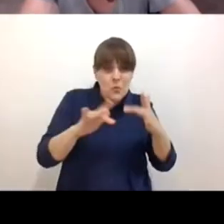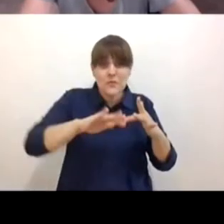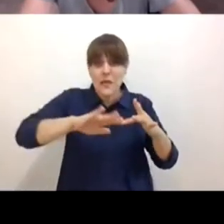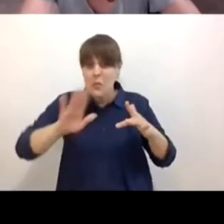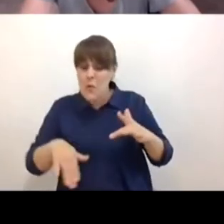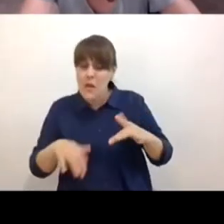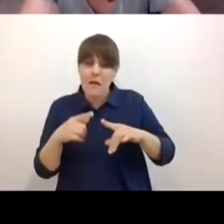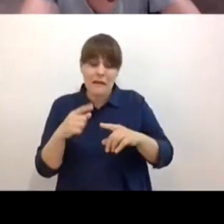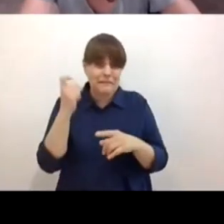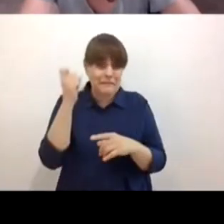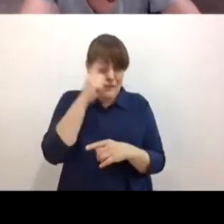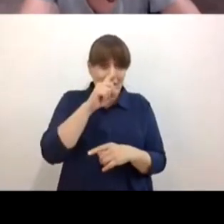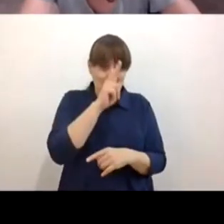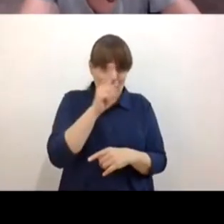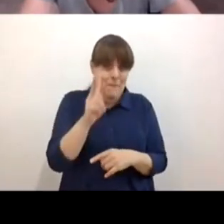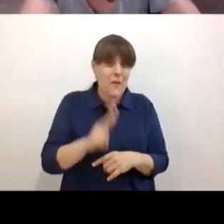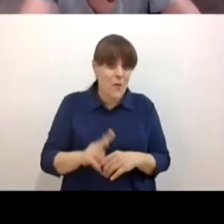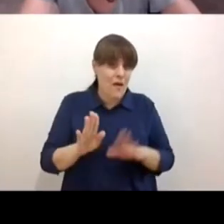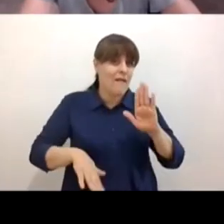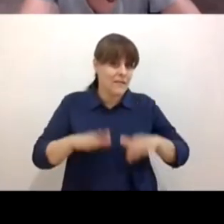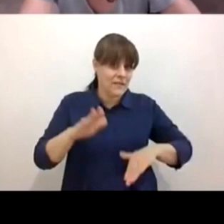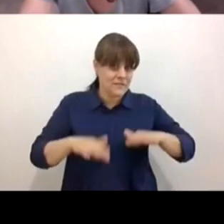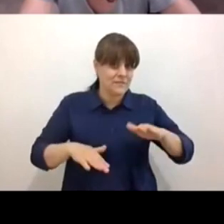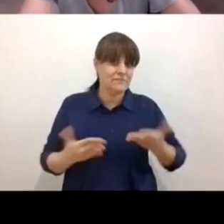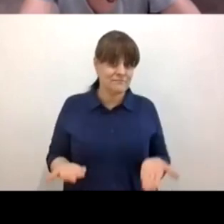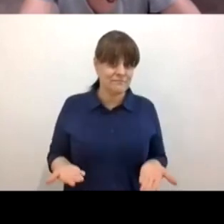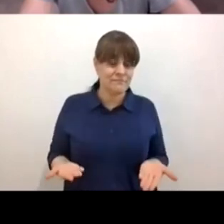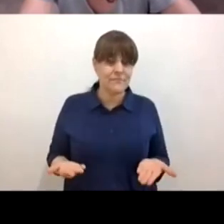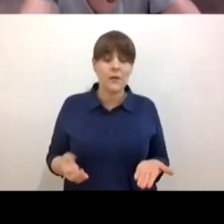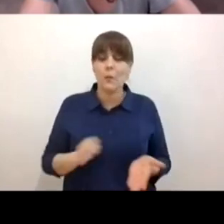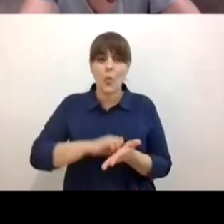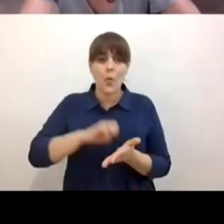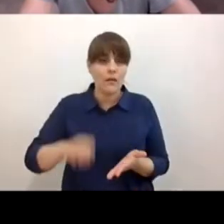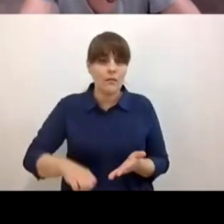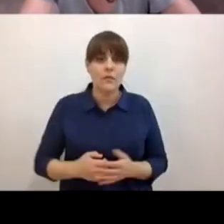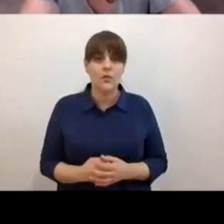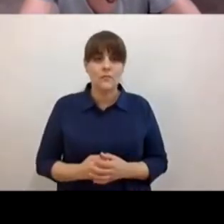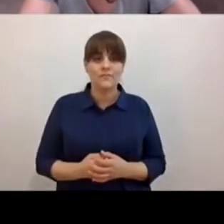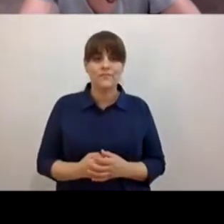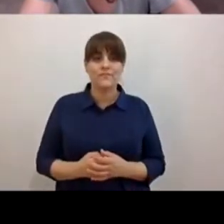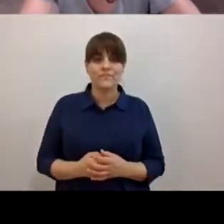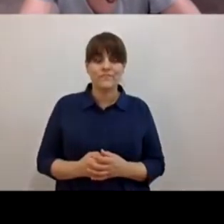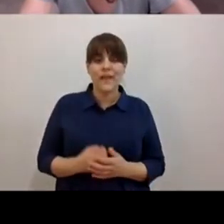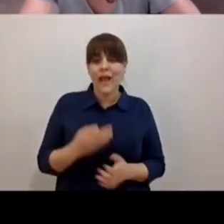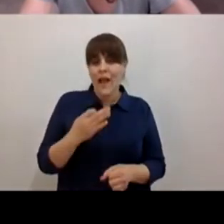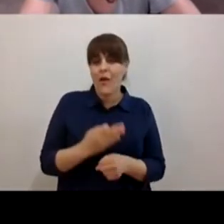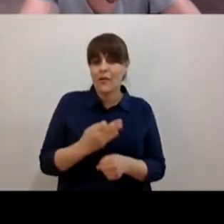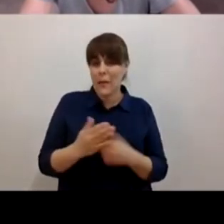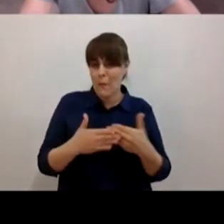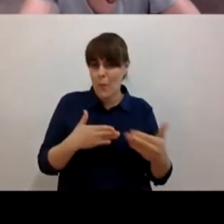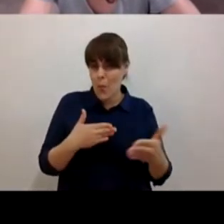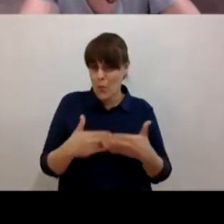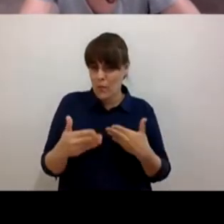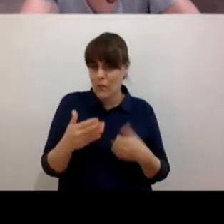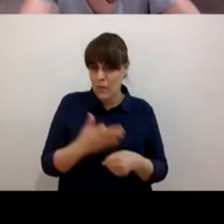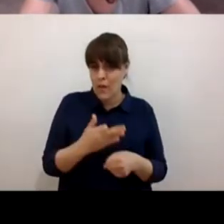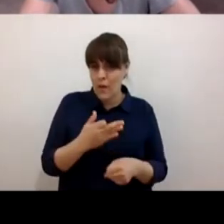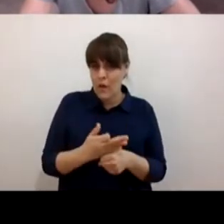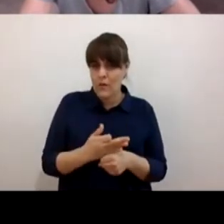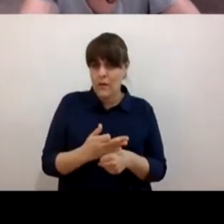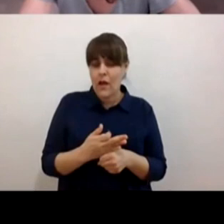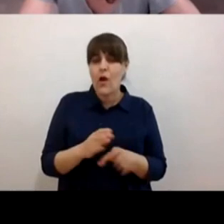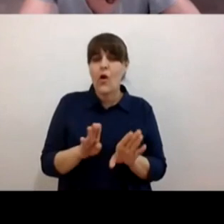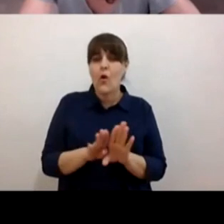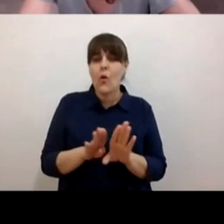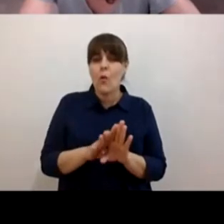el principal ¿no? en los niños estos modelos contemporáneos de abordaje de los